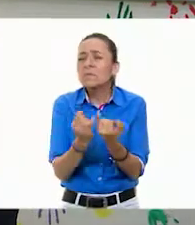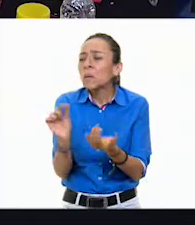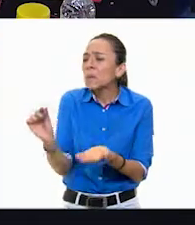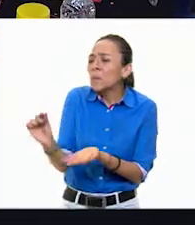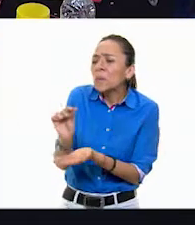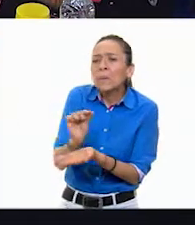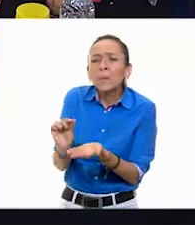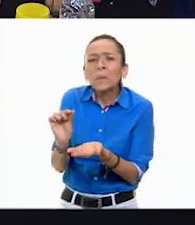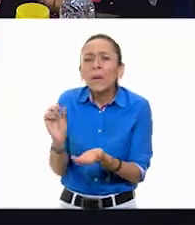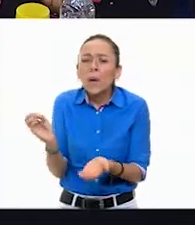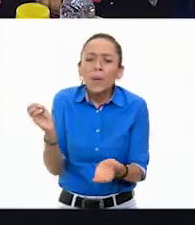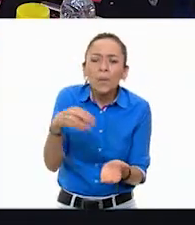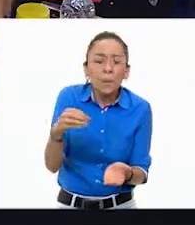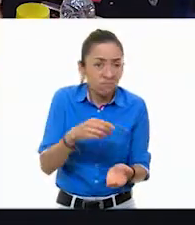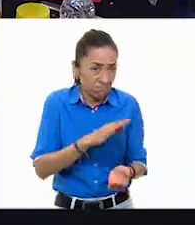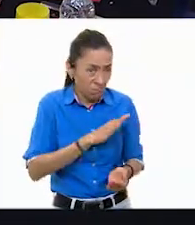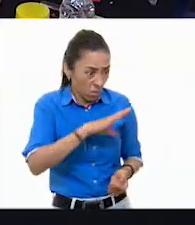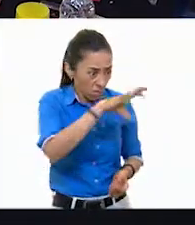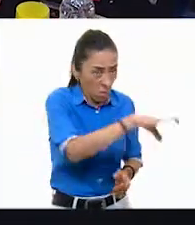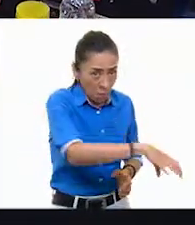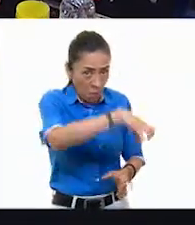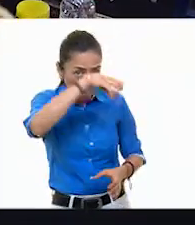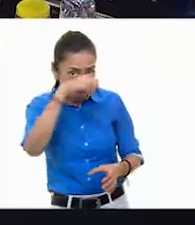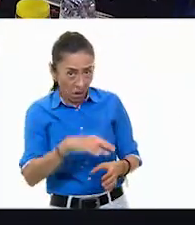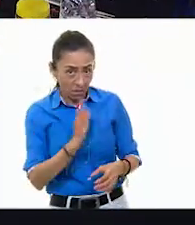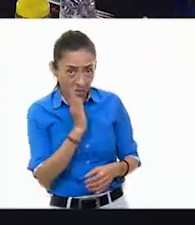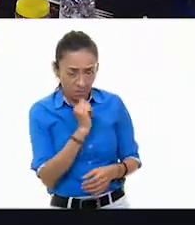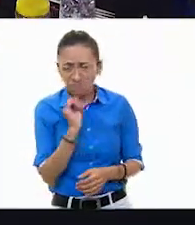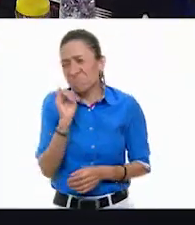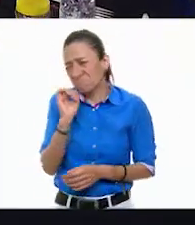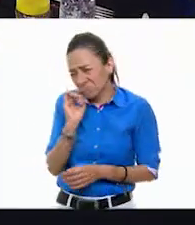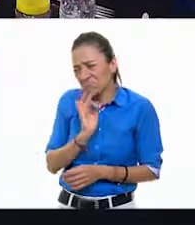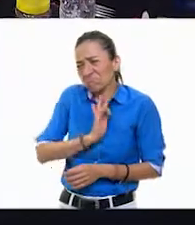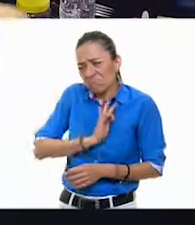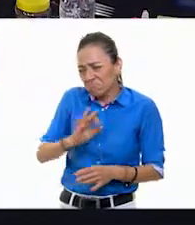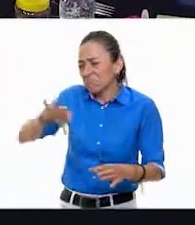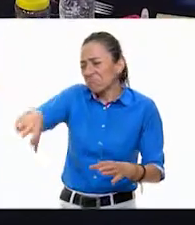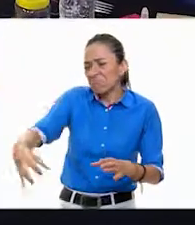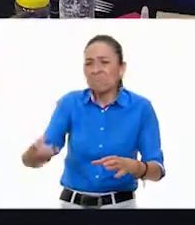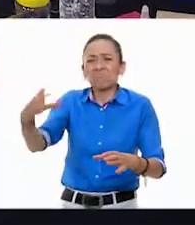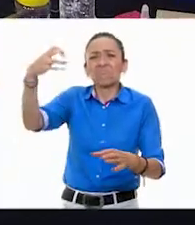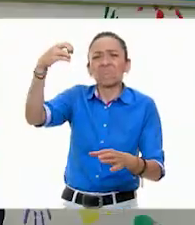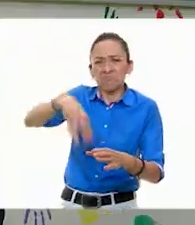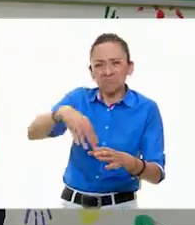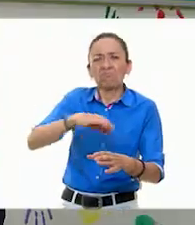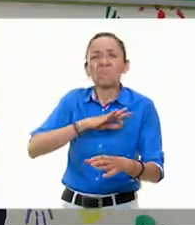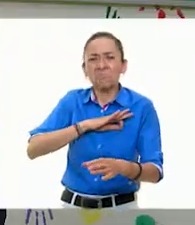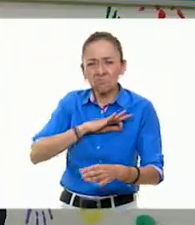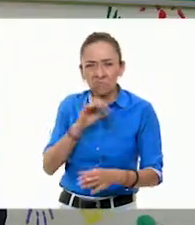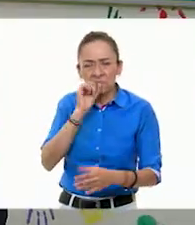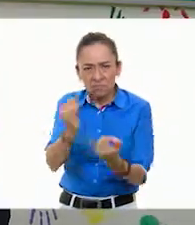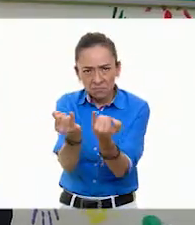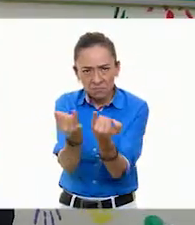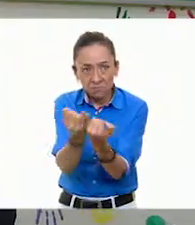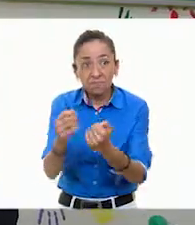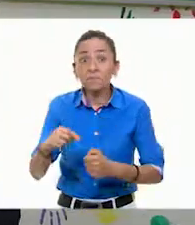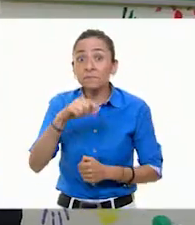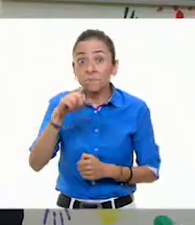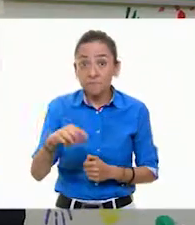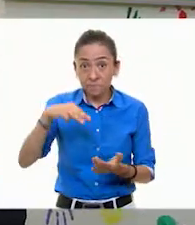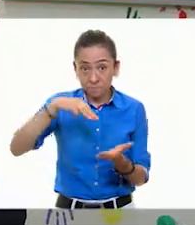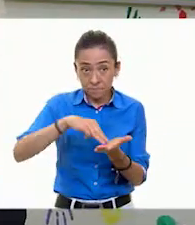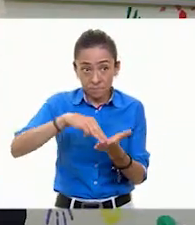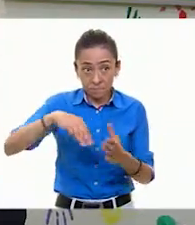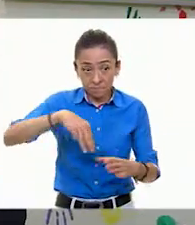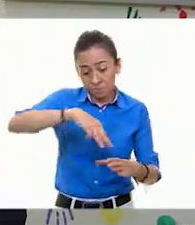le puedo echar todas así a montón? Claro que sí, vamos a poderlas echar todas al montón. Ah, ok. Y con este tenedor irlas